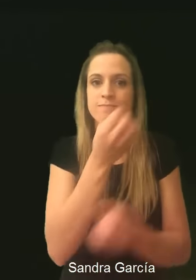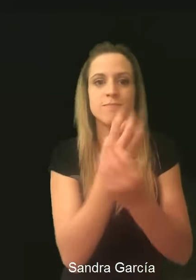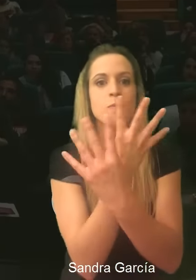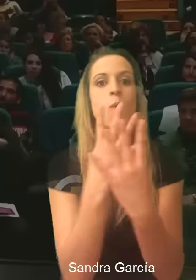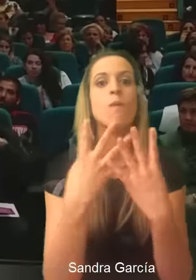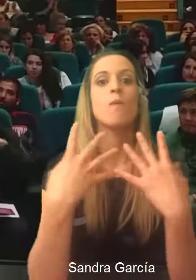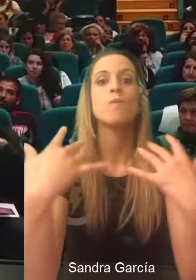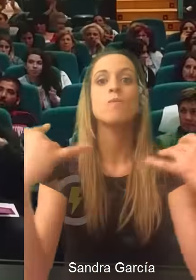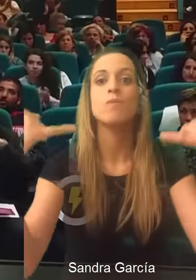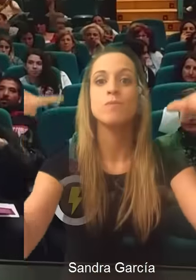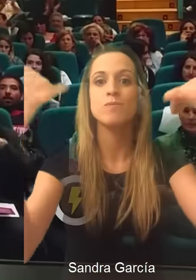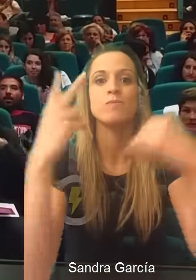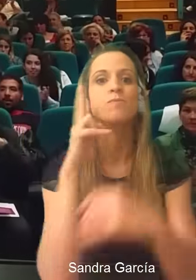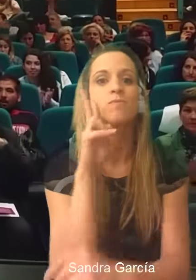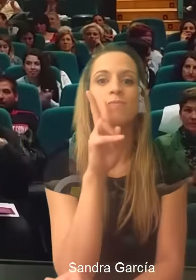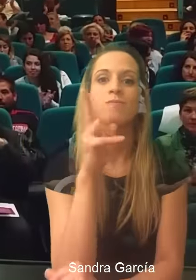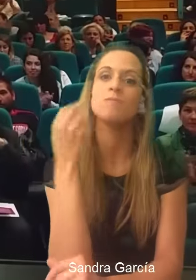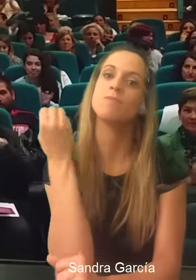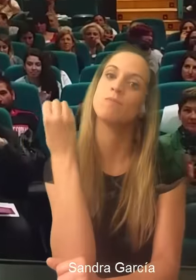Esa es mi realidad.